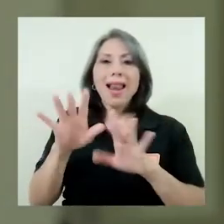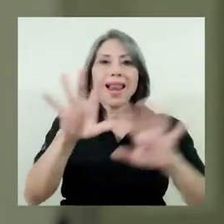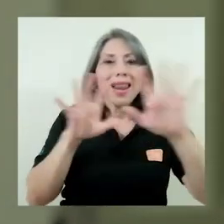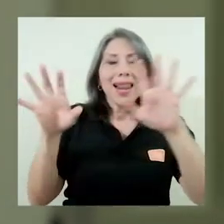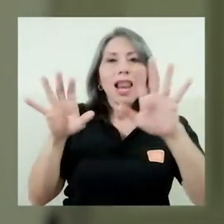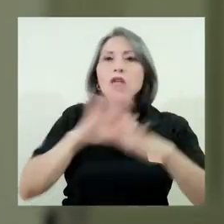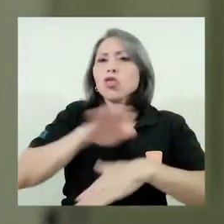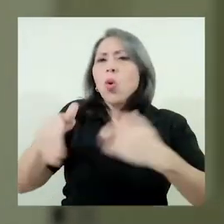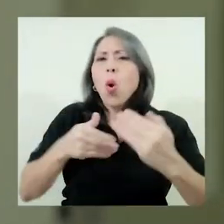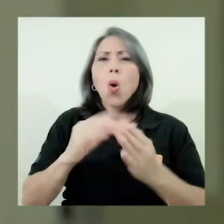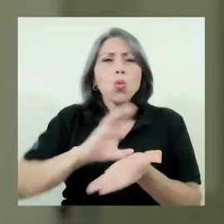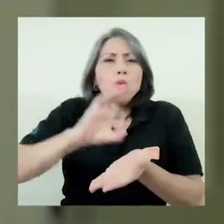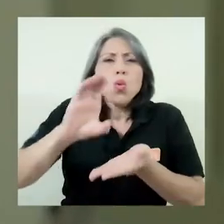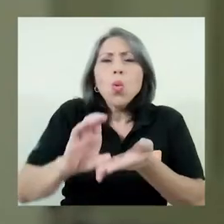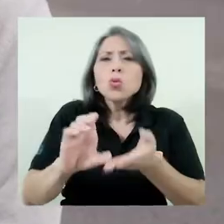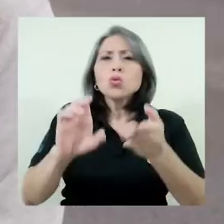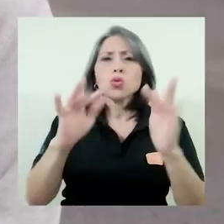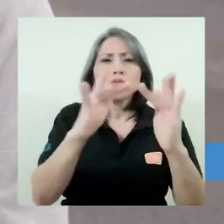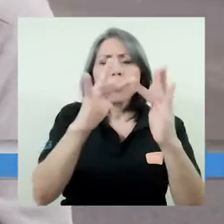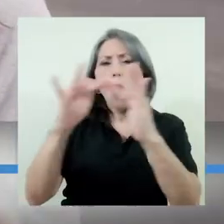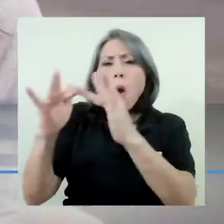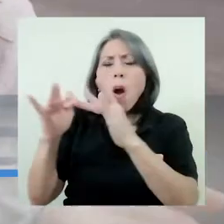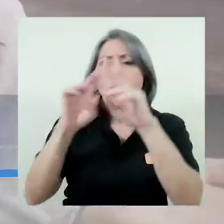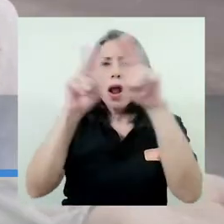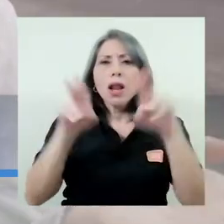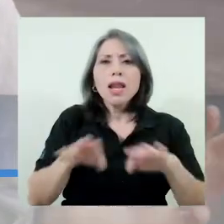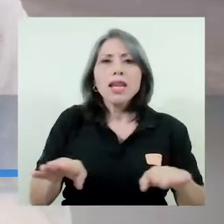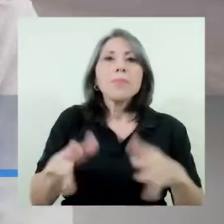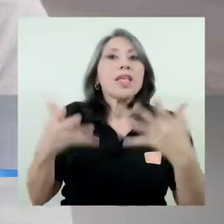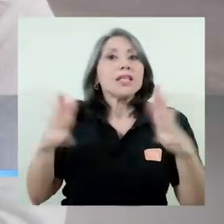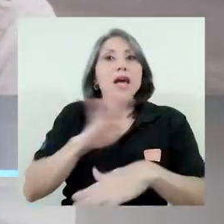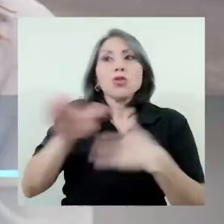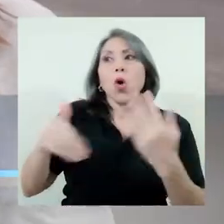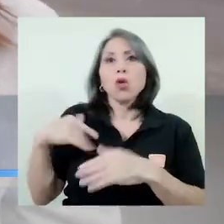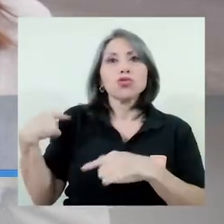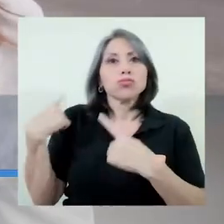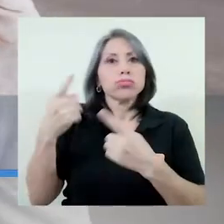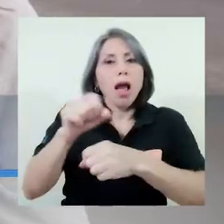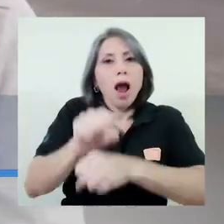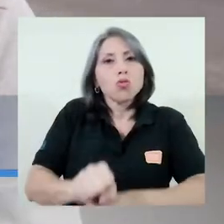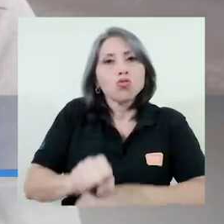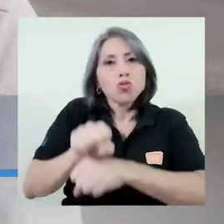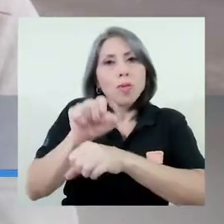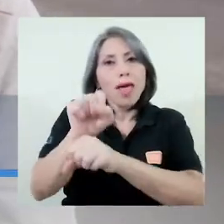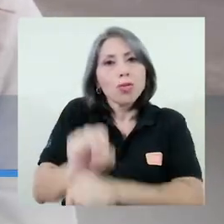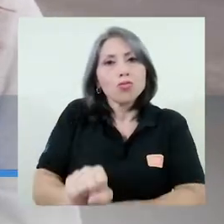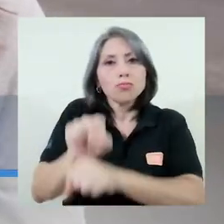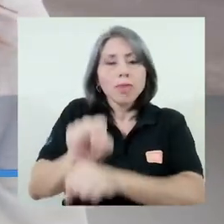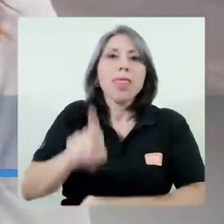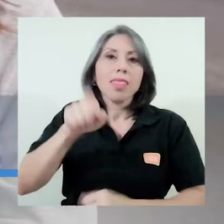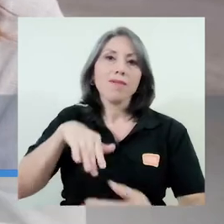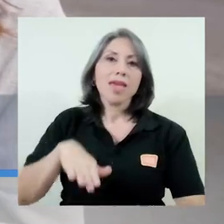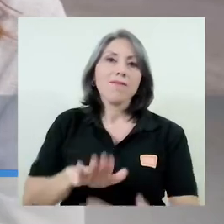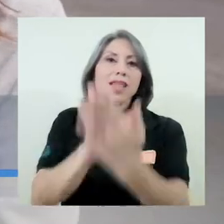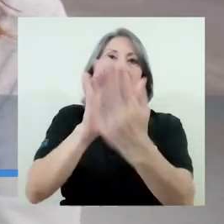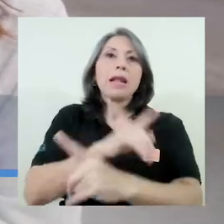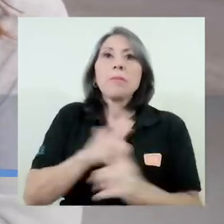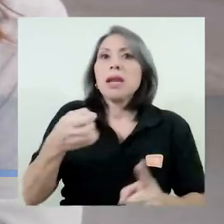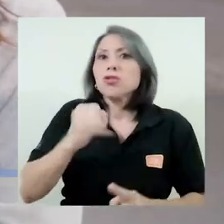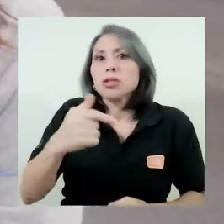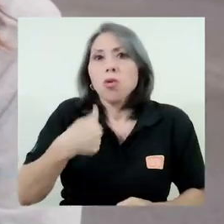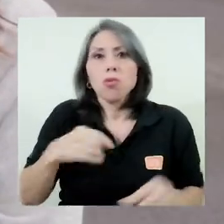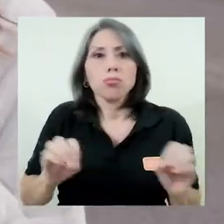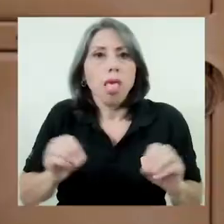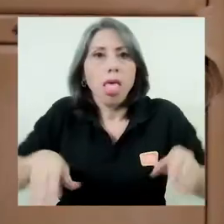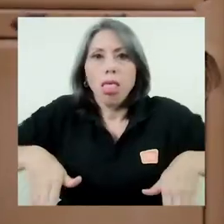clases en línea y todo el asunto, es algo a lo que todos nos estamos acostumbrando, es un reto que todos tenemos que enfrentar, pero cuando uno no tiene la herramienta